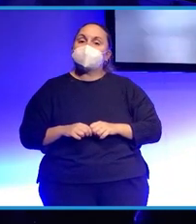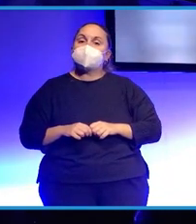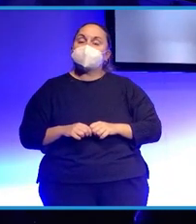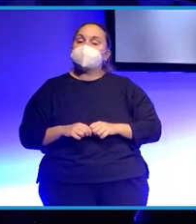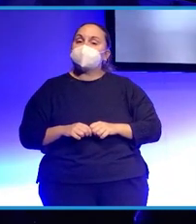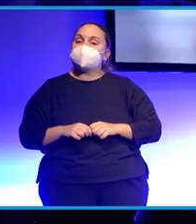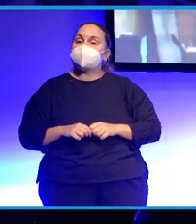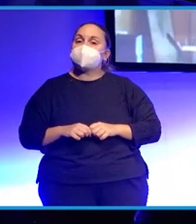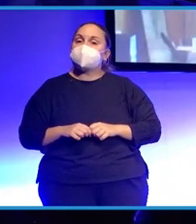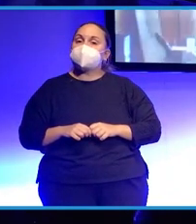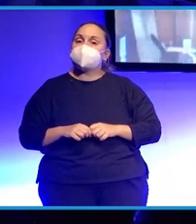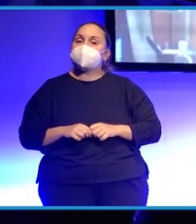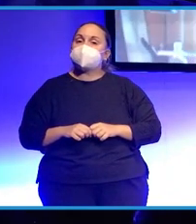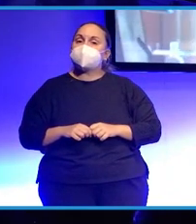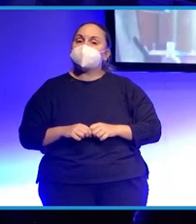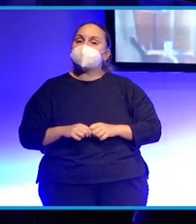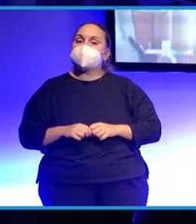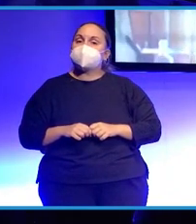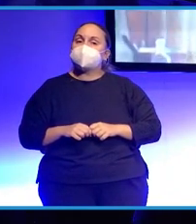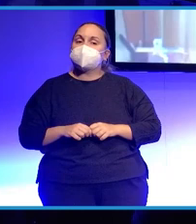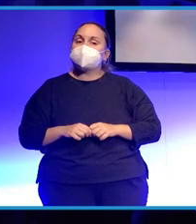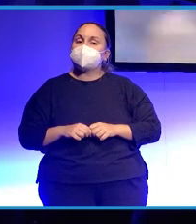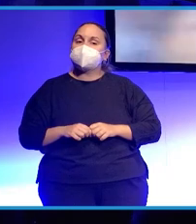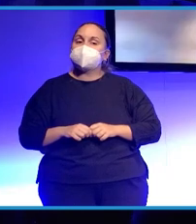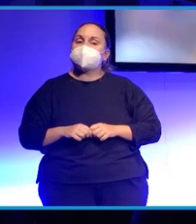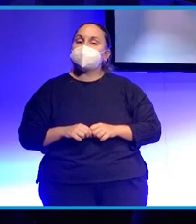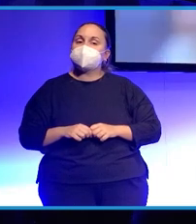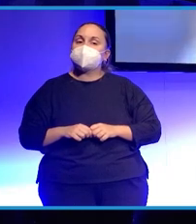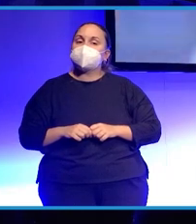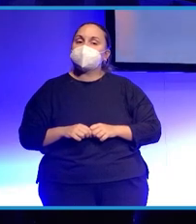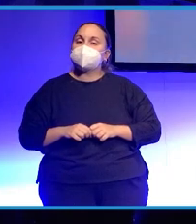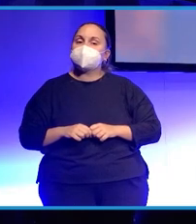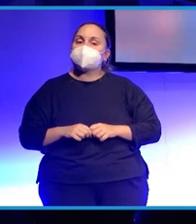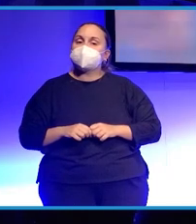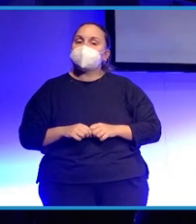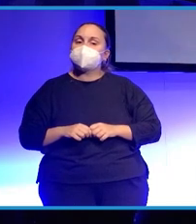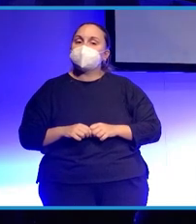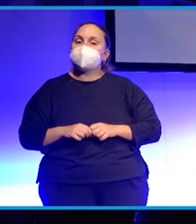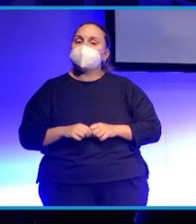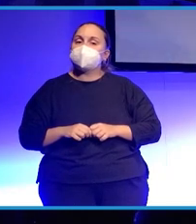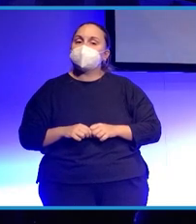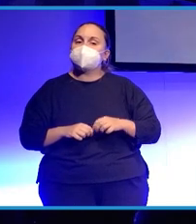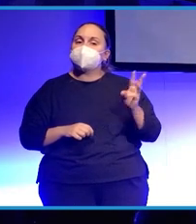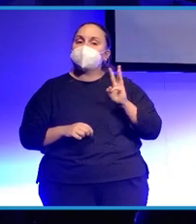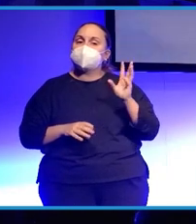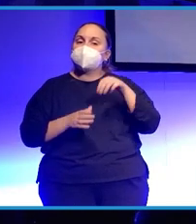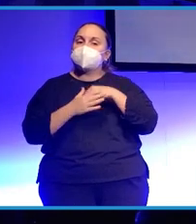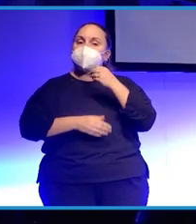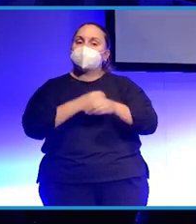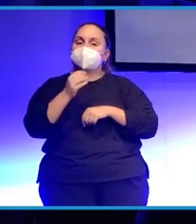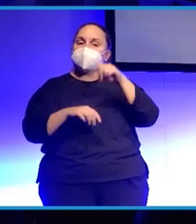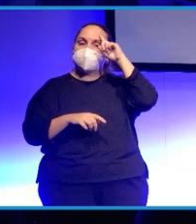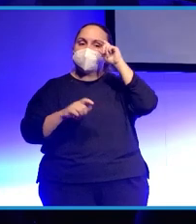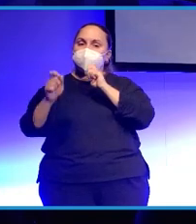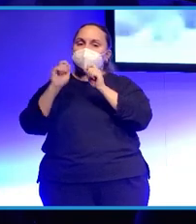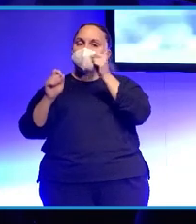periodista que se podía haber reconvertido en ese sentido o no. Sí, mira, yo